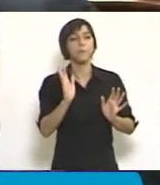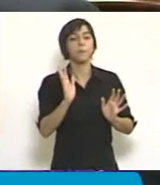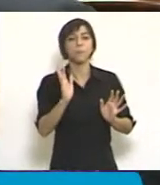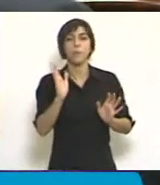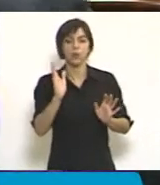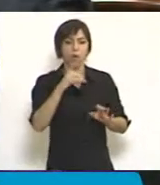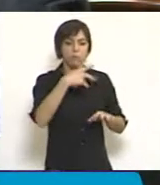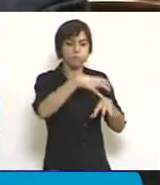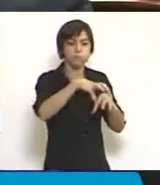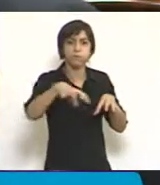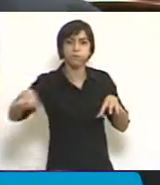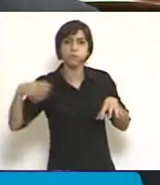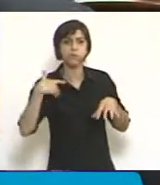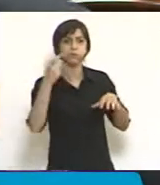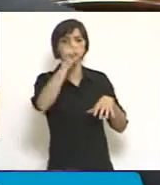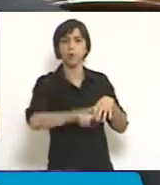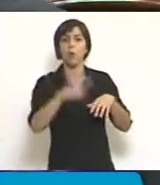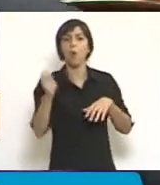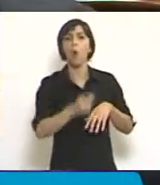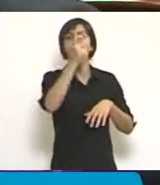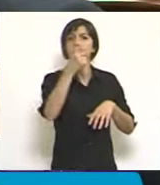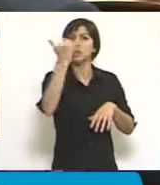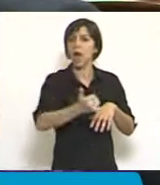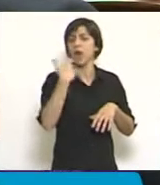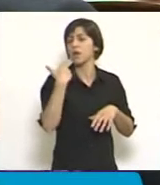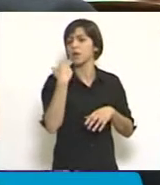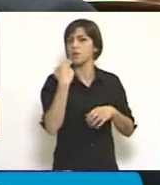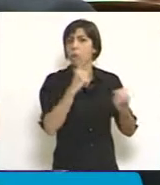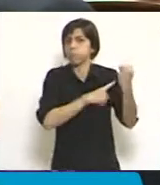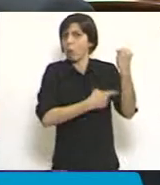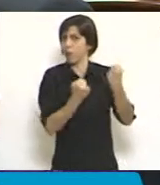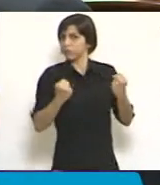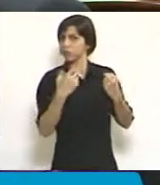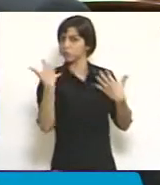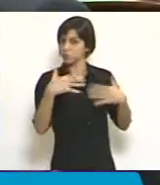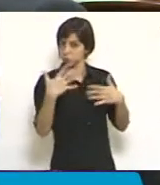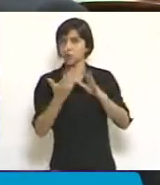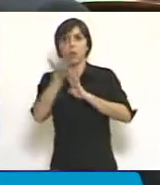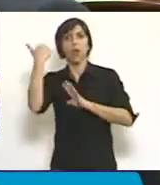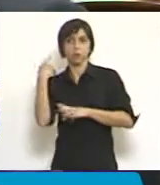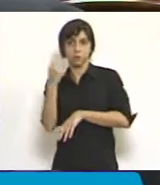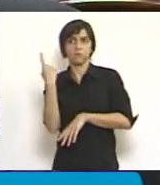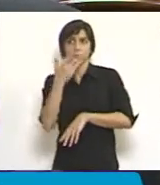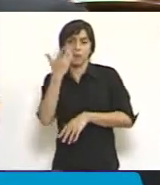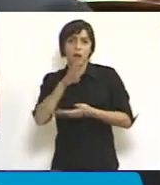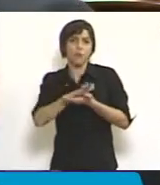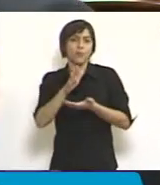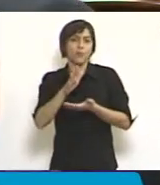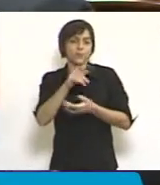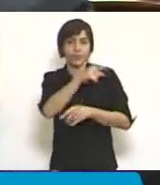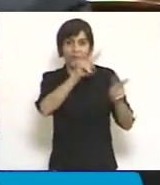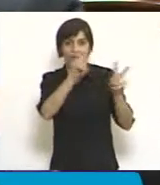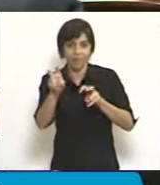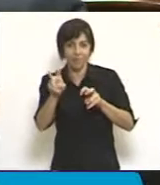poder tremendo, y lo discutimos cuando discutíamos el debate de la ley de inteligencia, porque concentran en sus manos la